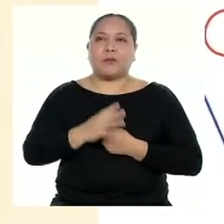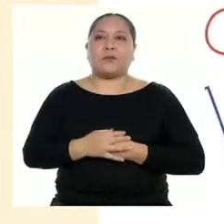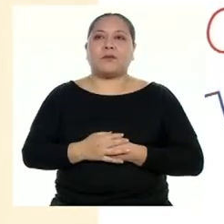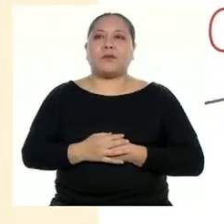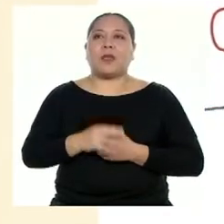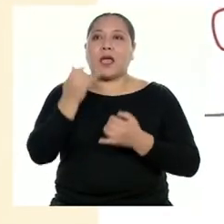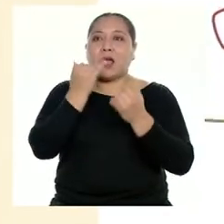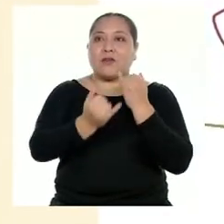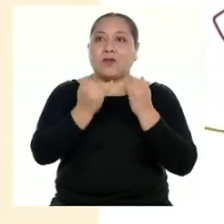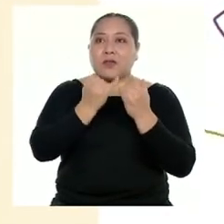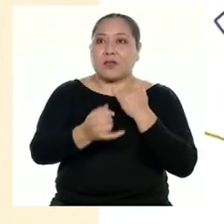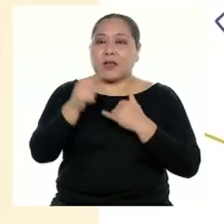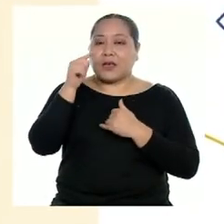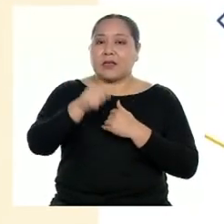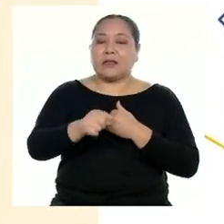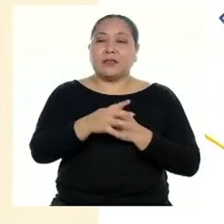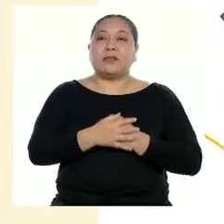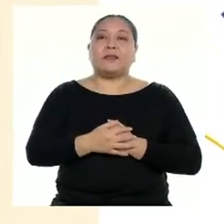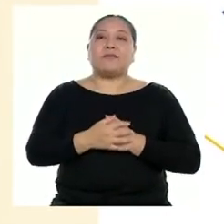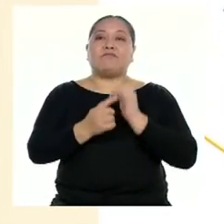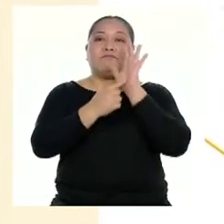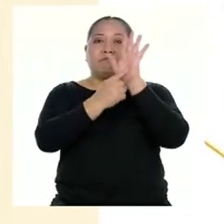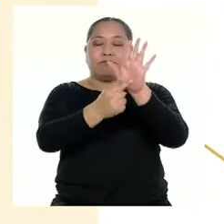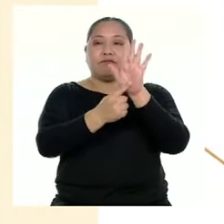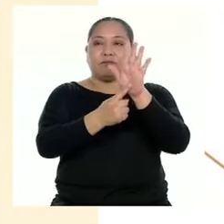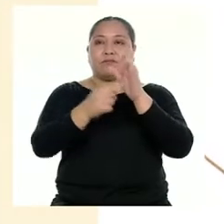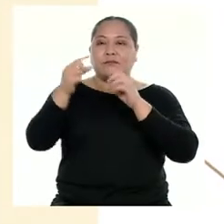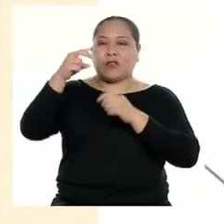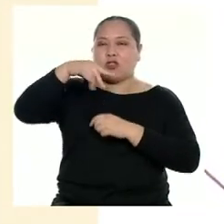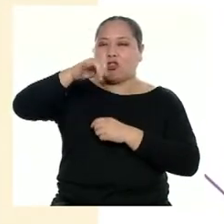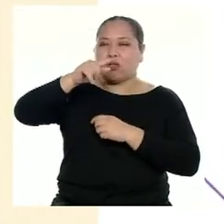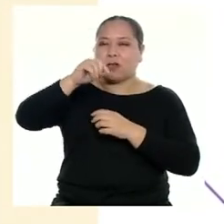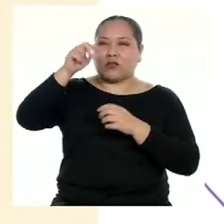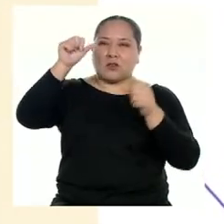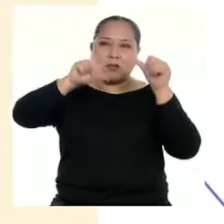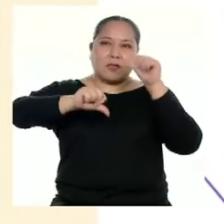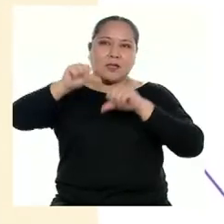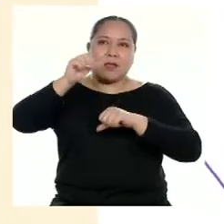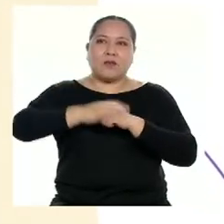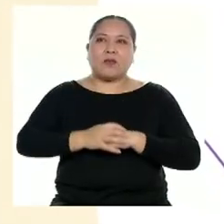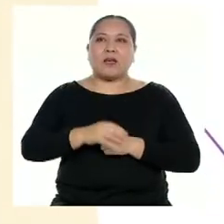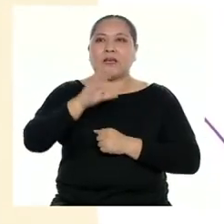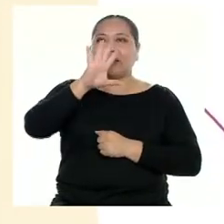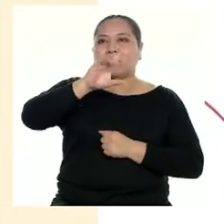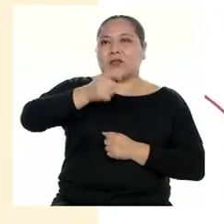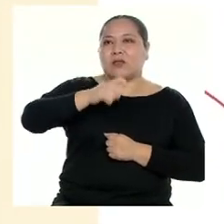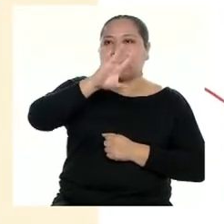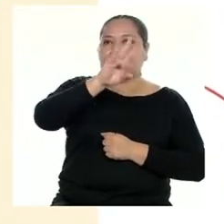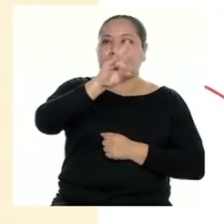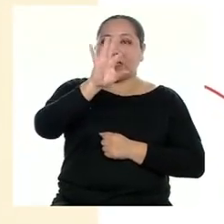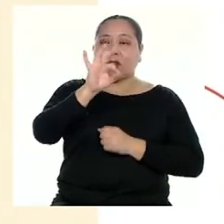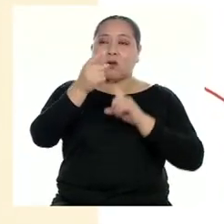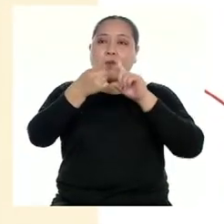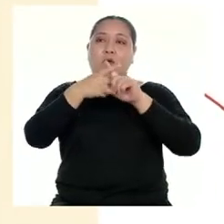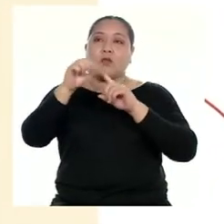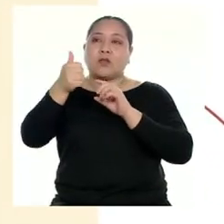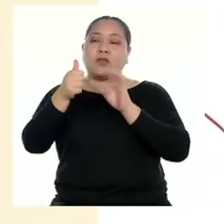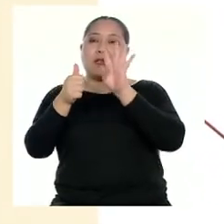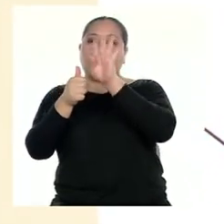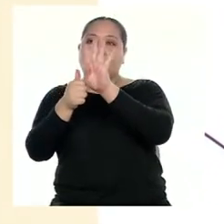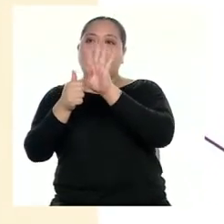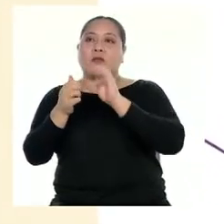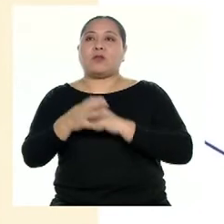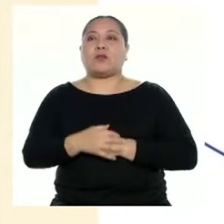Al final, la expresión en notación científica será 5 enteros, 79 centésimos, por 10 a la cuarta.